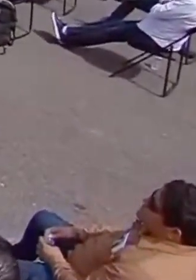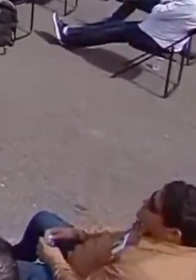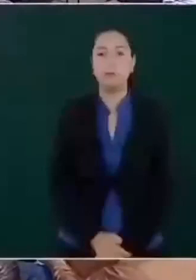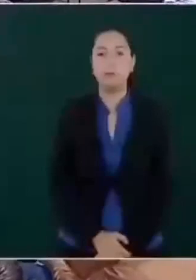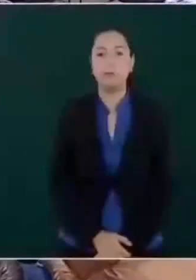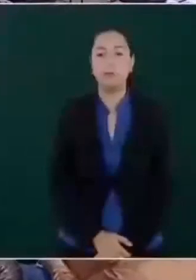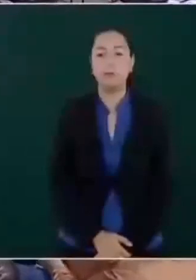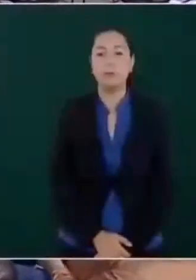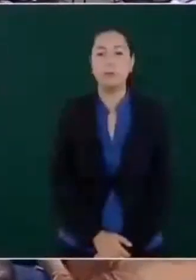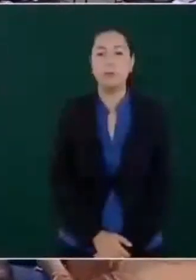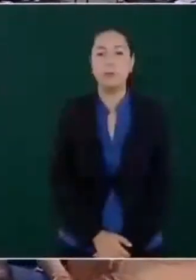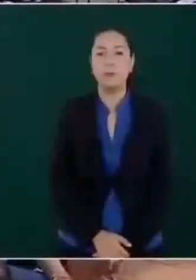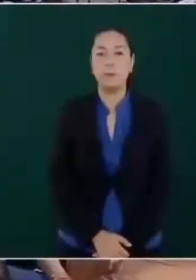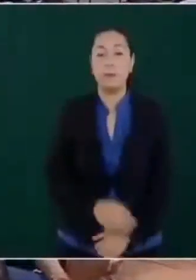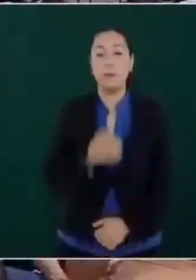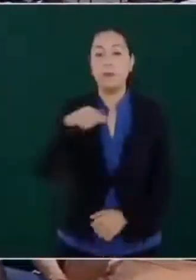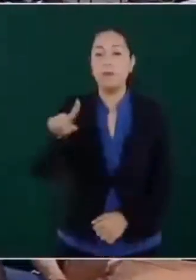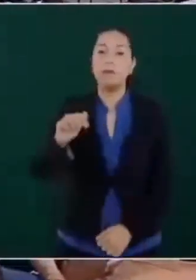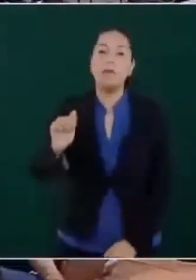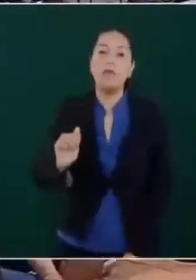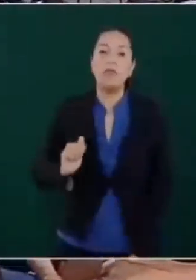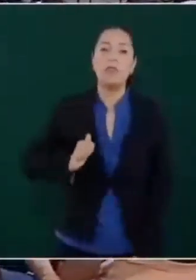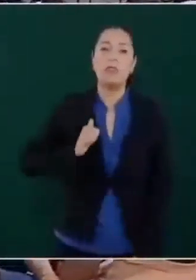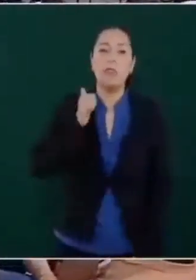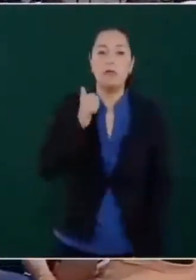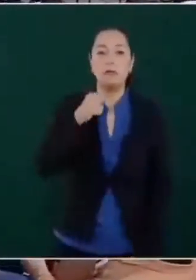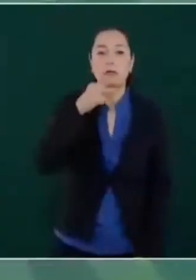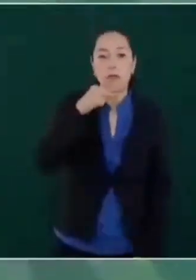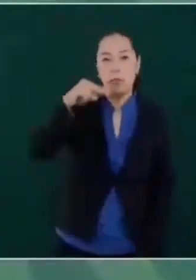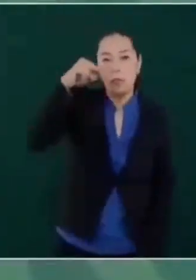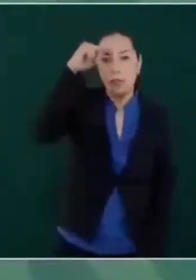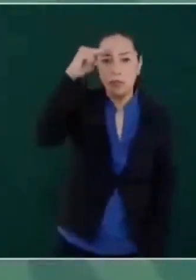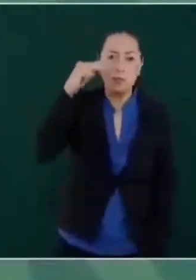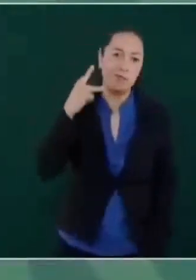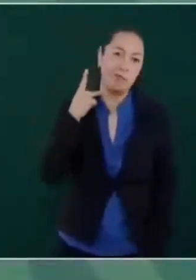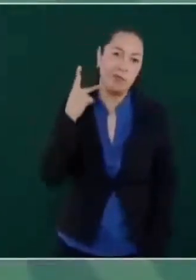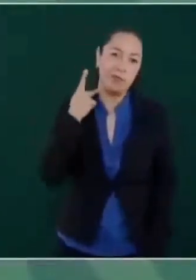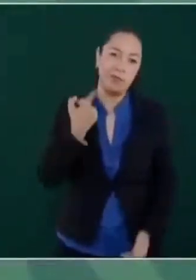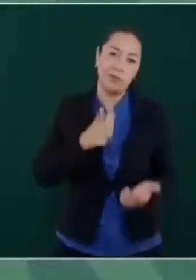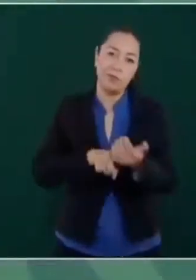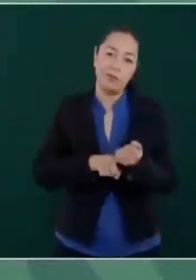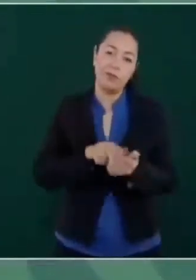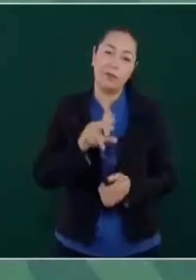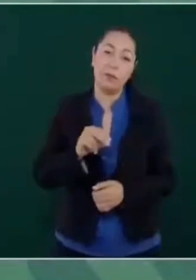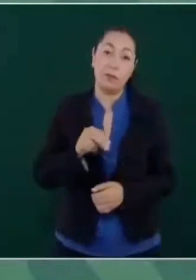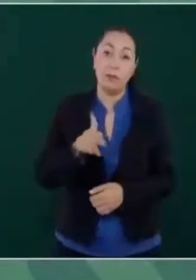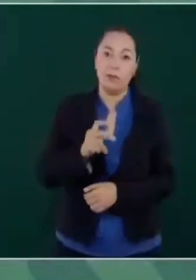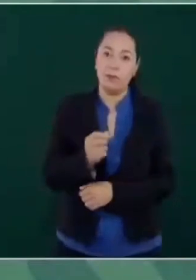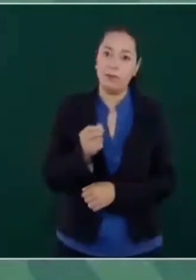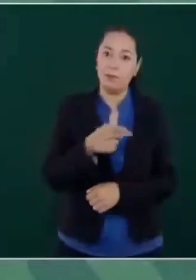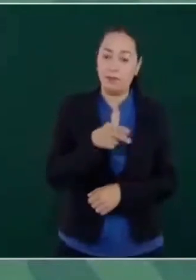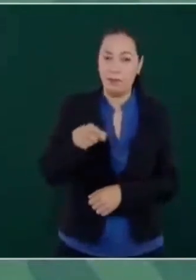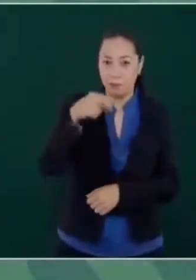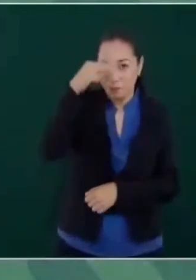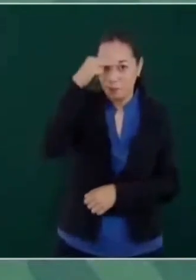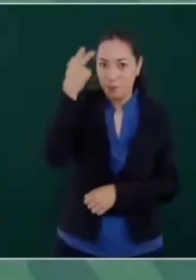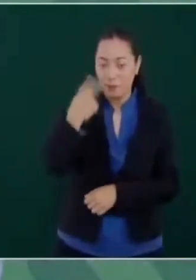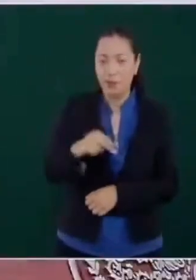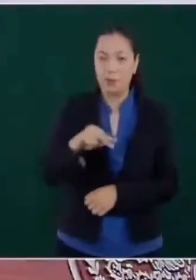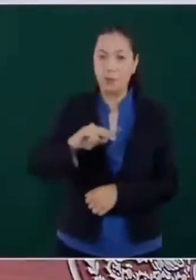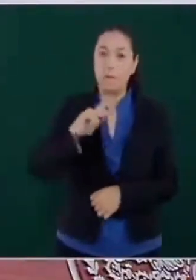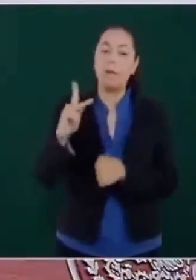analfabetismo político. Afortunadamente ya México es de los países con menos